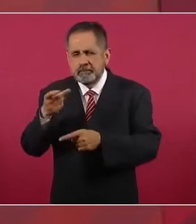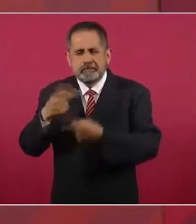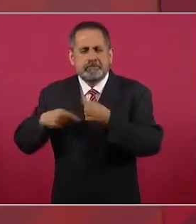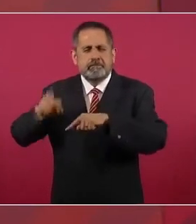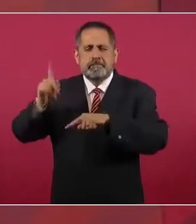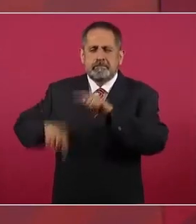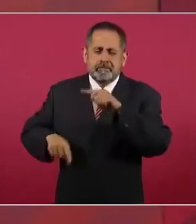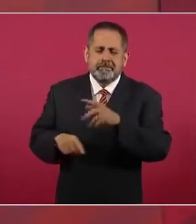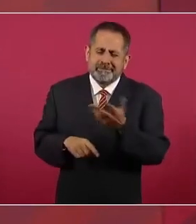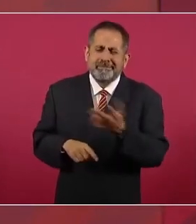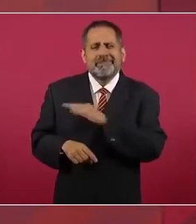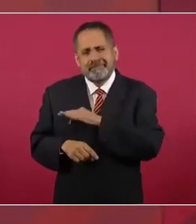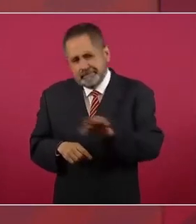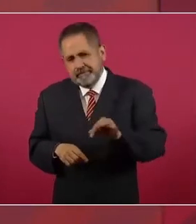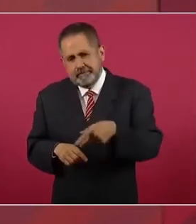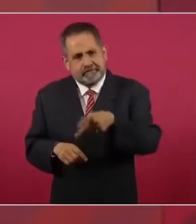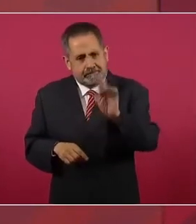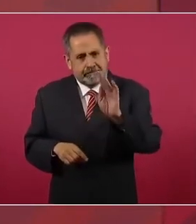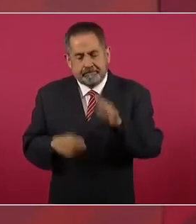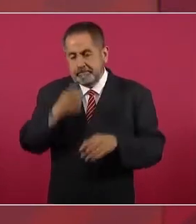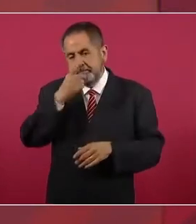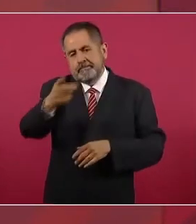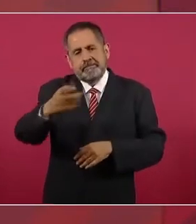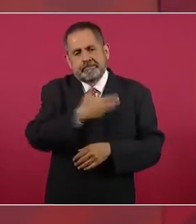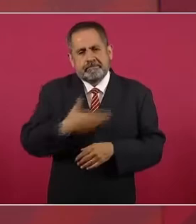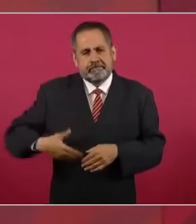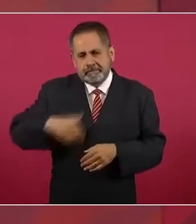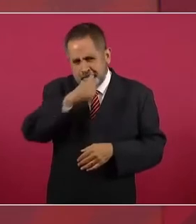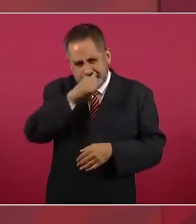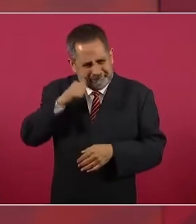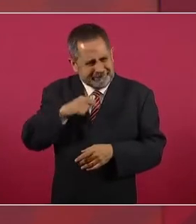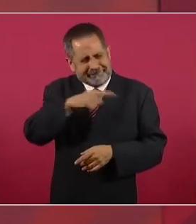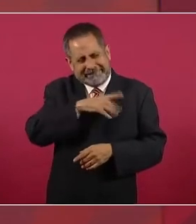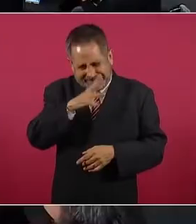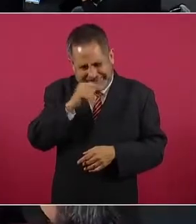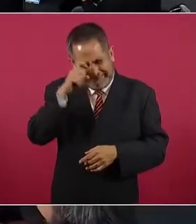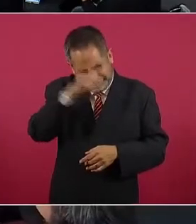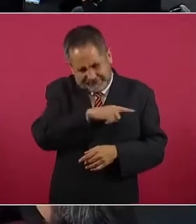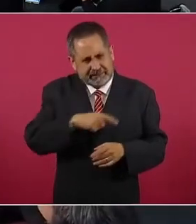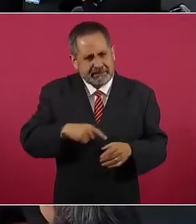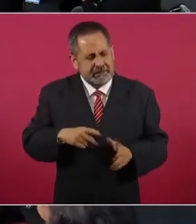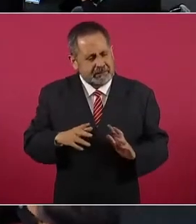Pues sí, pero como decía el presidente Juárez, que les cueste más,